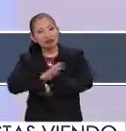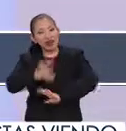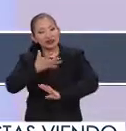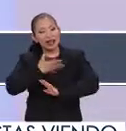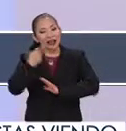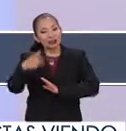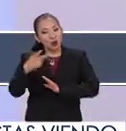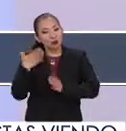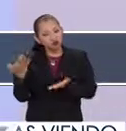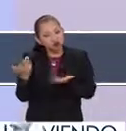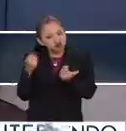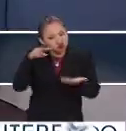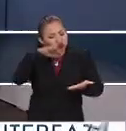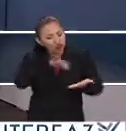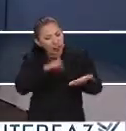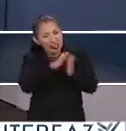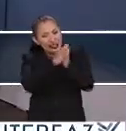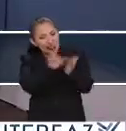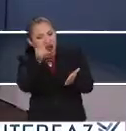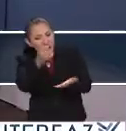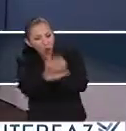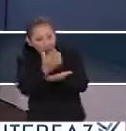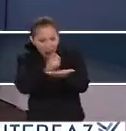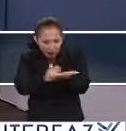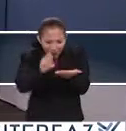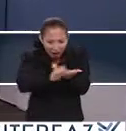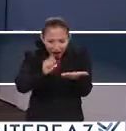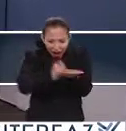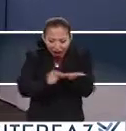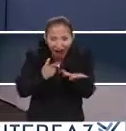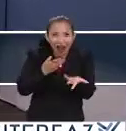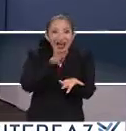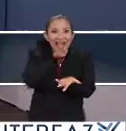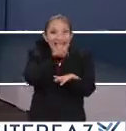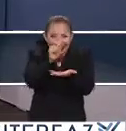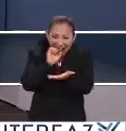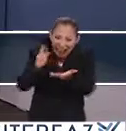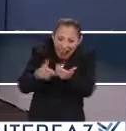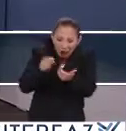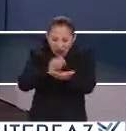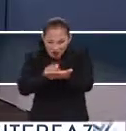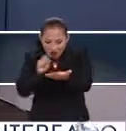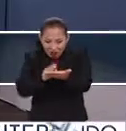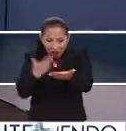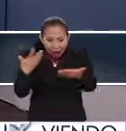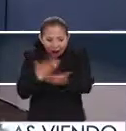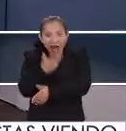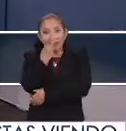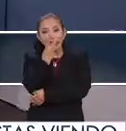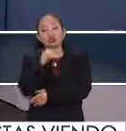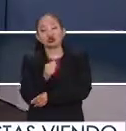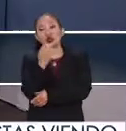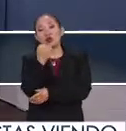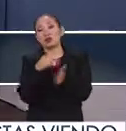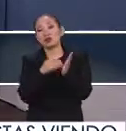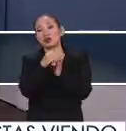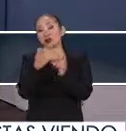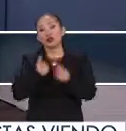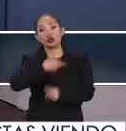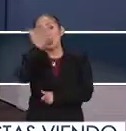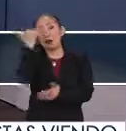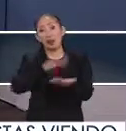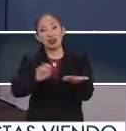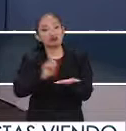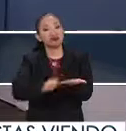acercamiento con un libro, con un cuaderno, con escribir un recado. como comentaba, son 3.9 millones de personas que no saben leer ni